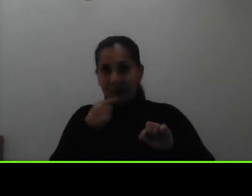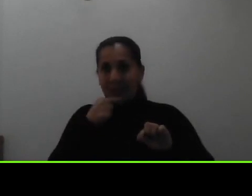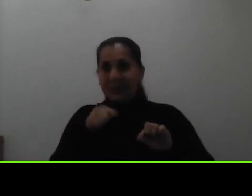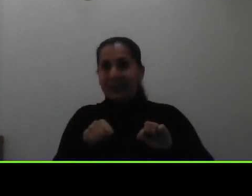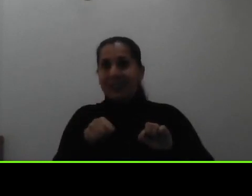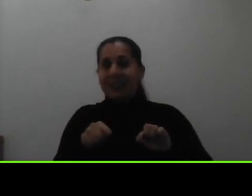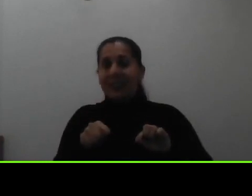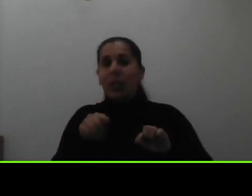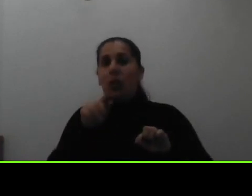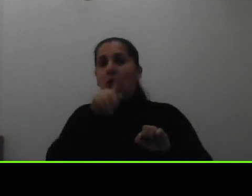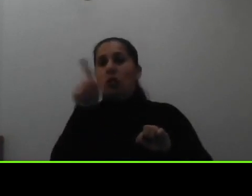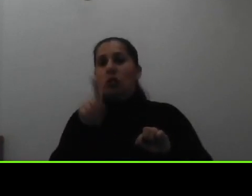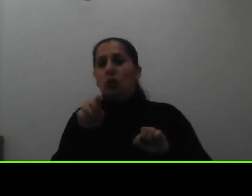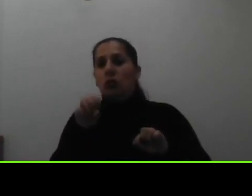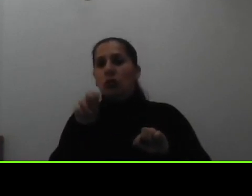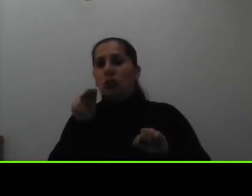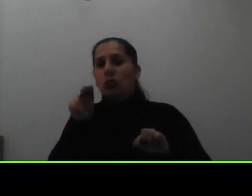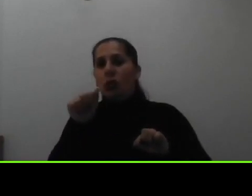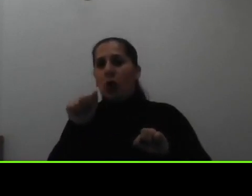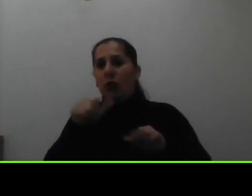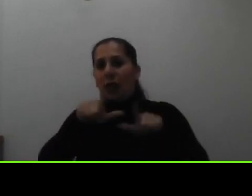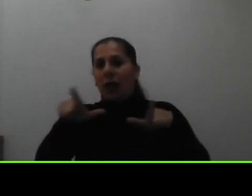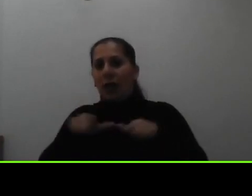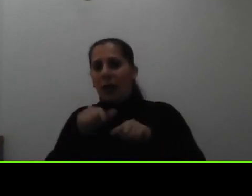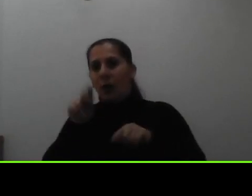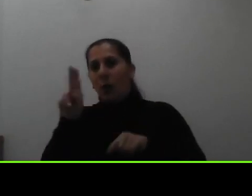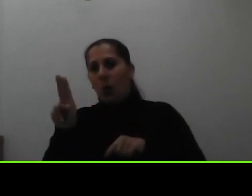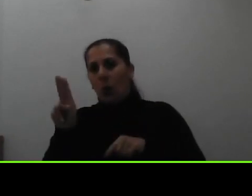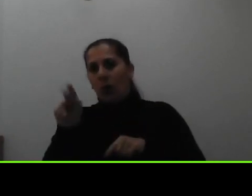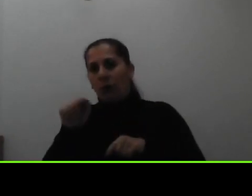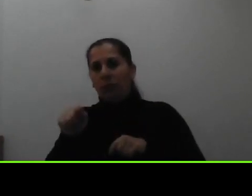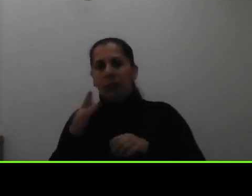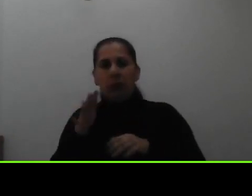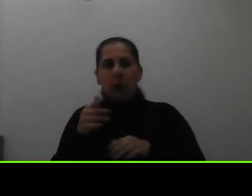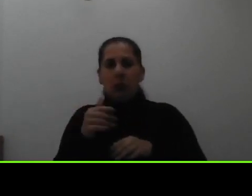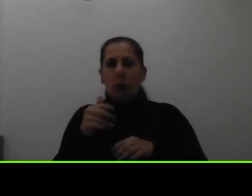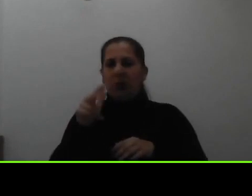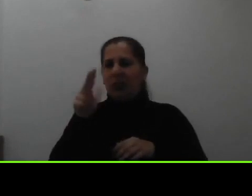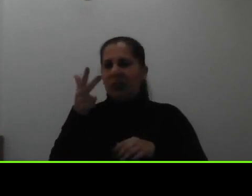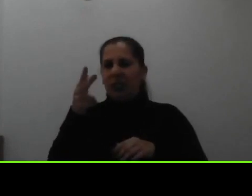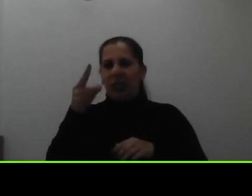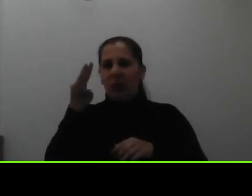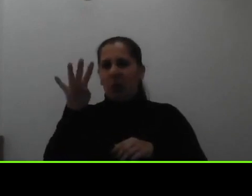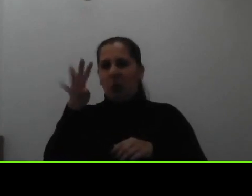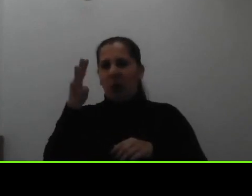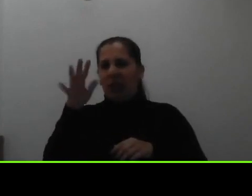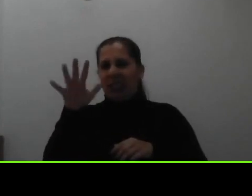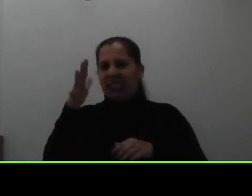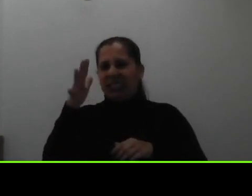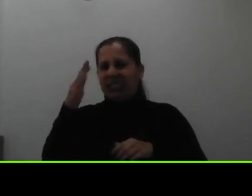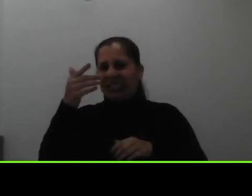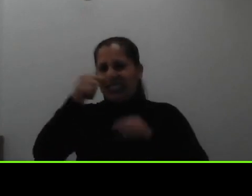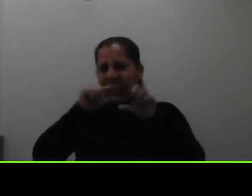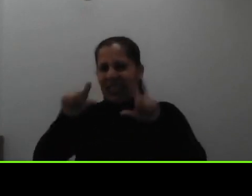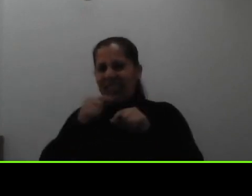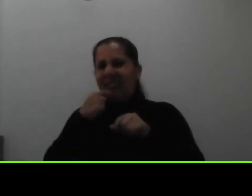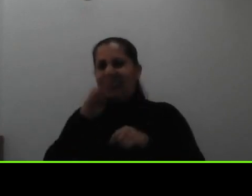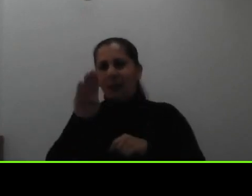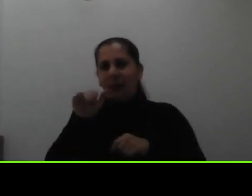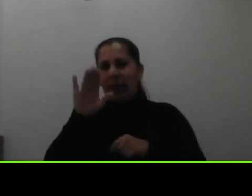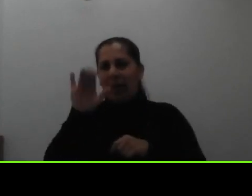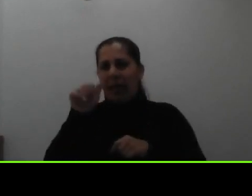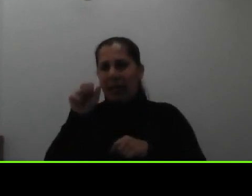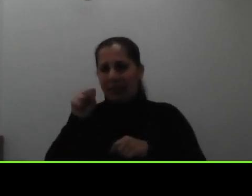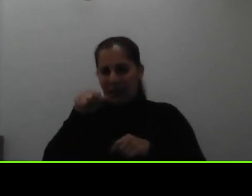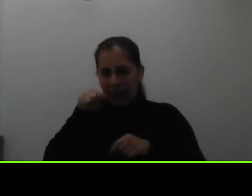dice zona U ahí a la izquierda como en la tercera o quinta línea dice becas ingresan ahí y